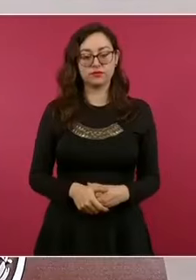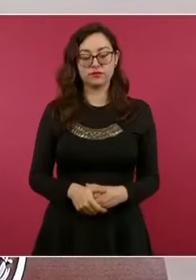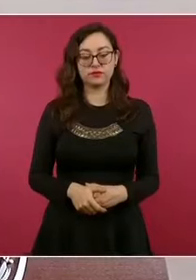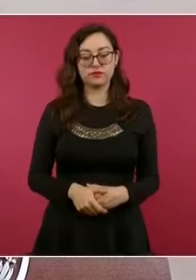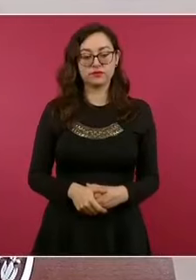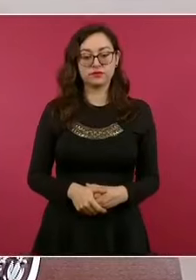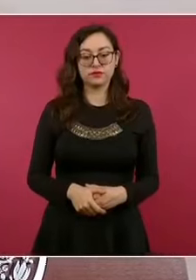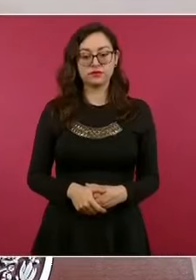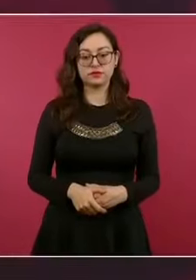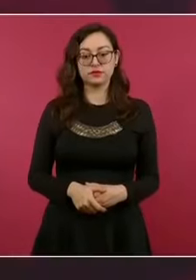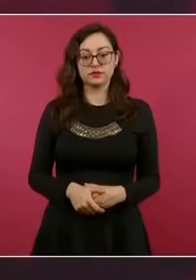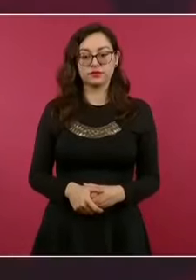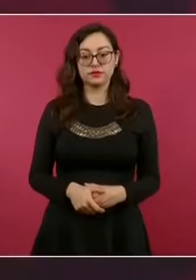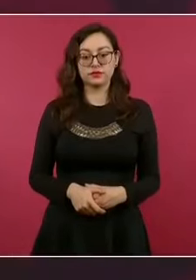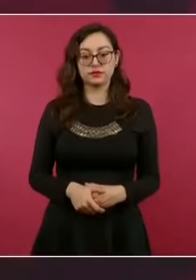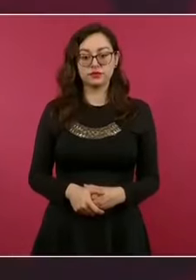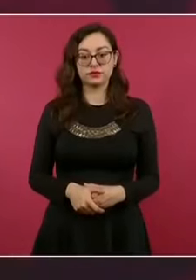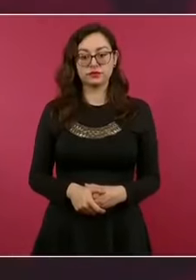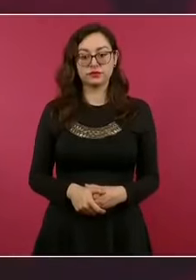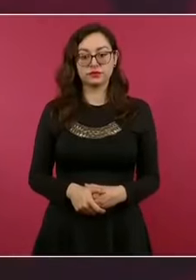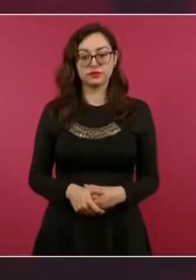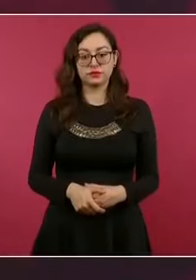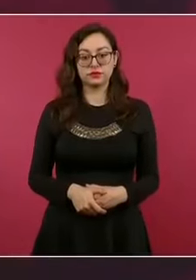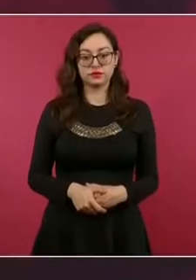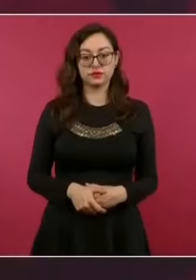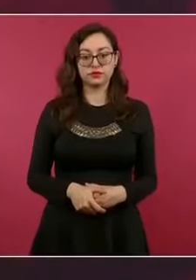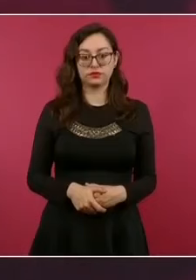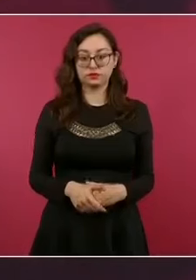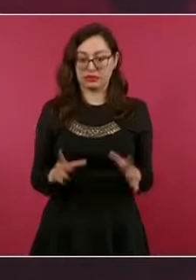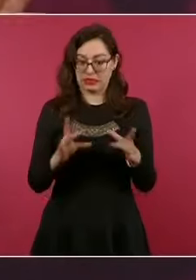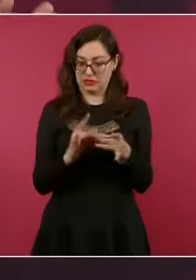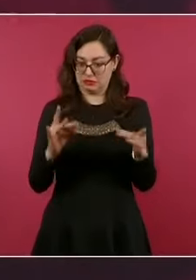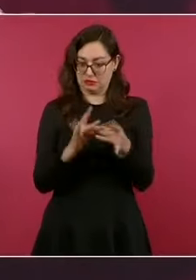para no mezclar las cosas.